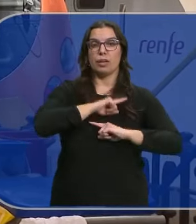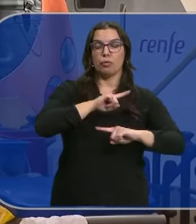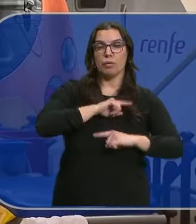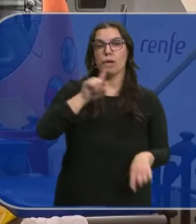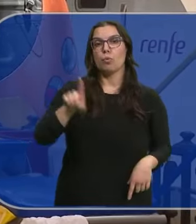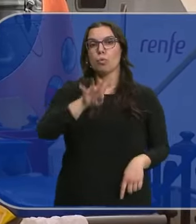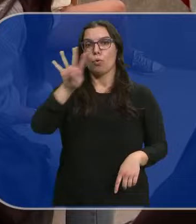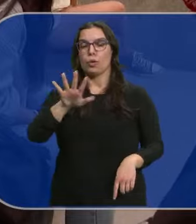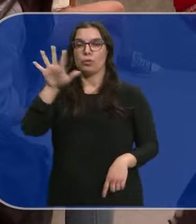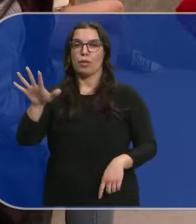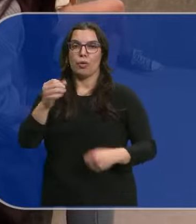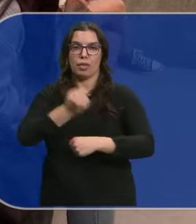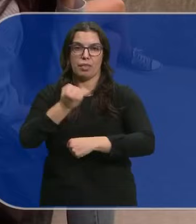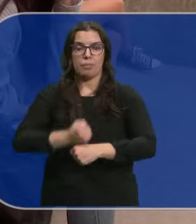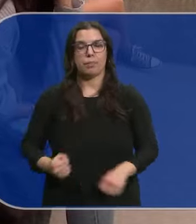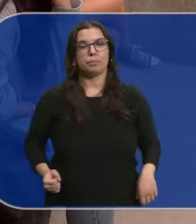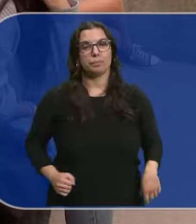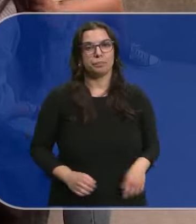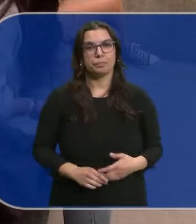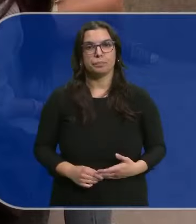el 1, 4 y 5 De diciembre